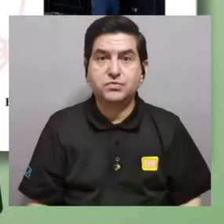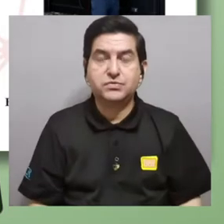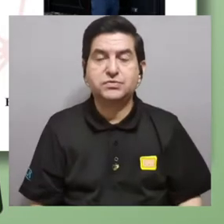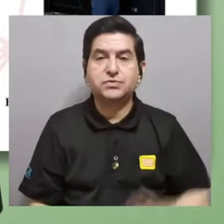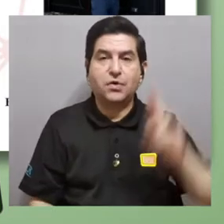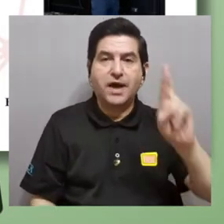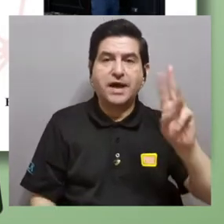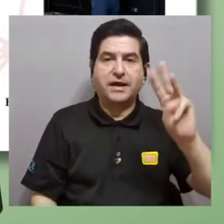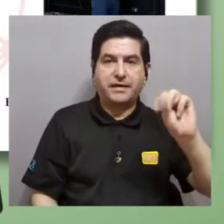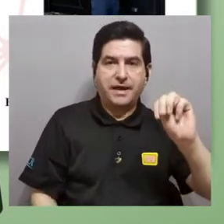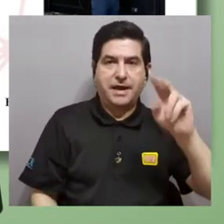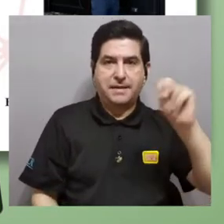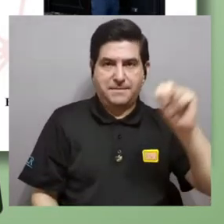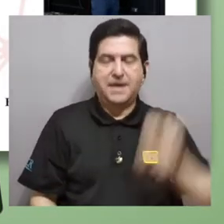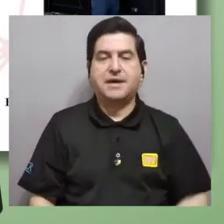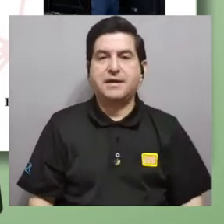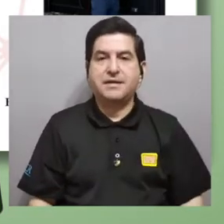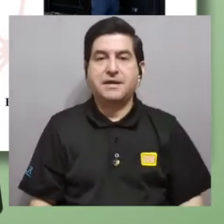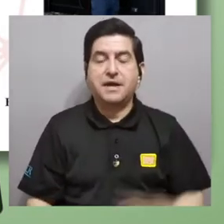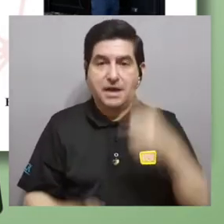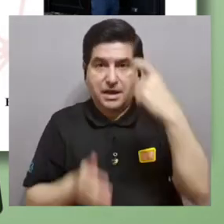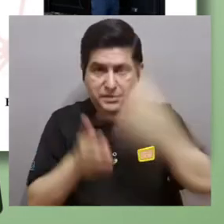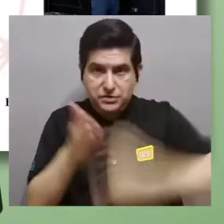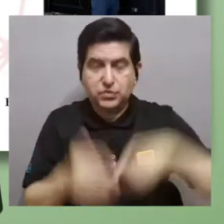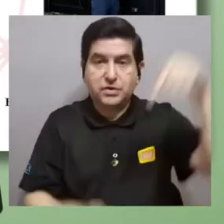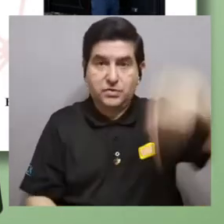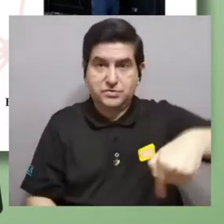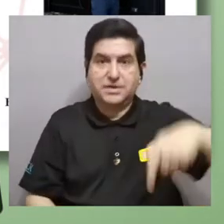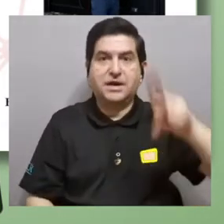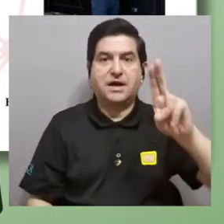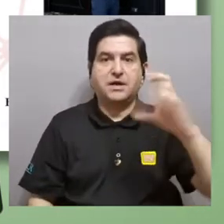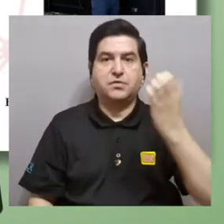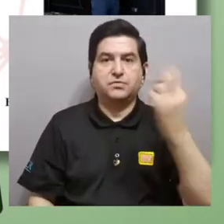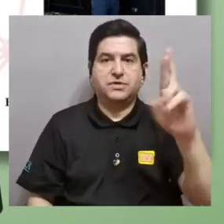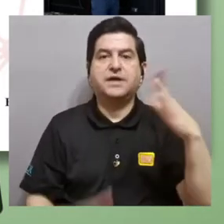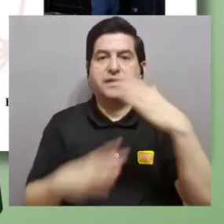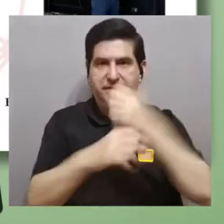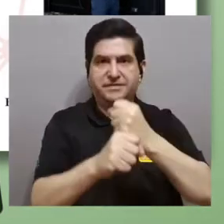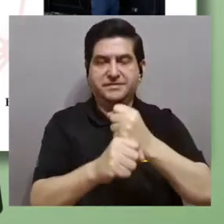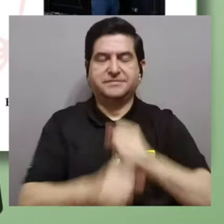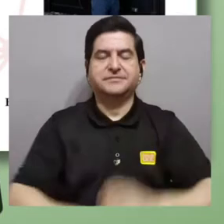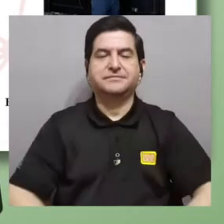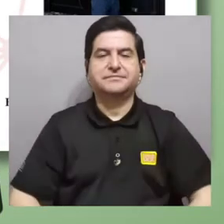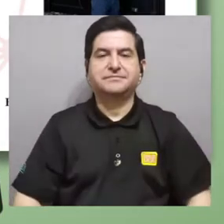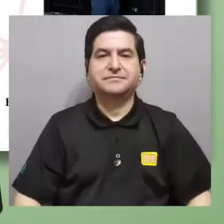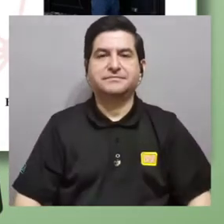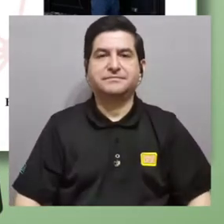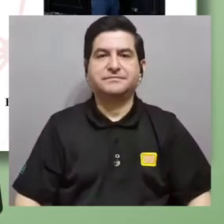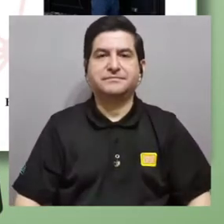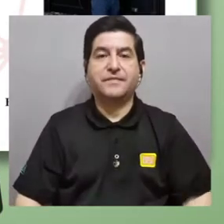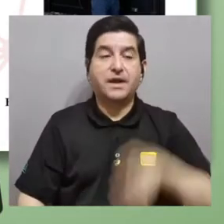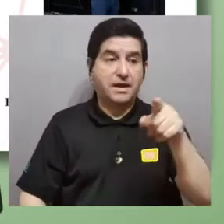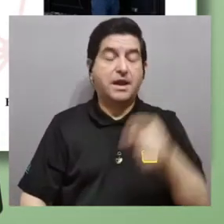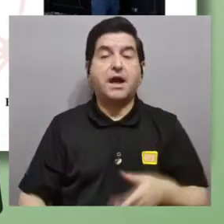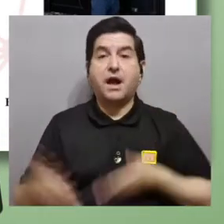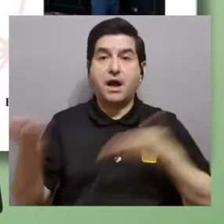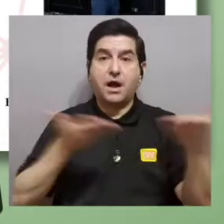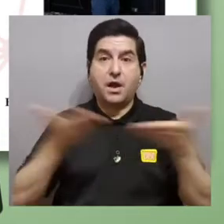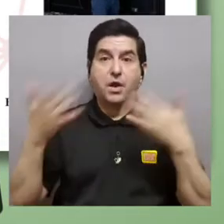curso de resonancia magnética en sólidos en la Universidad de Costa Rica y que